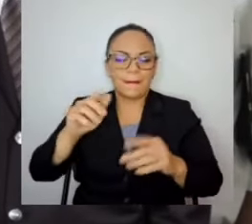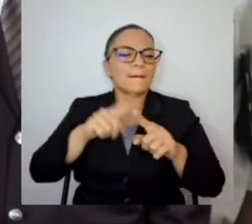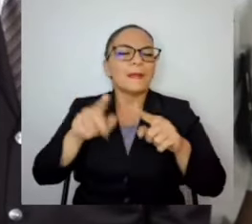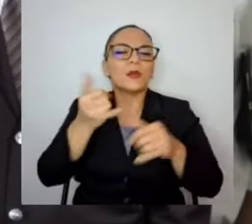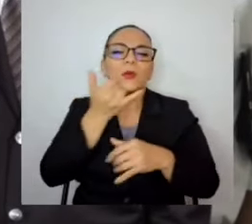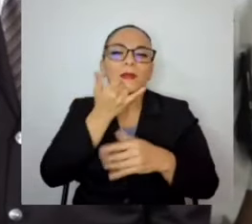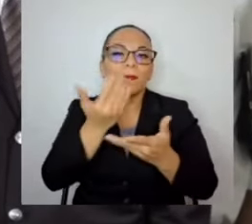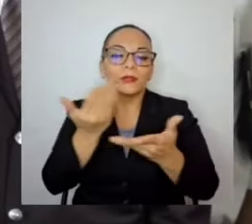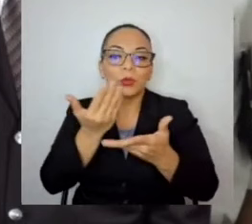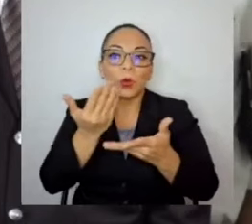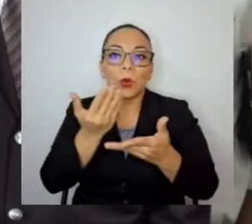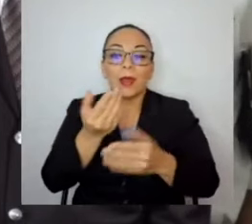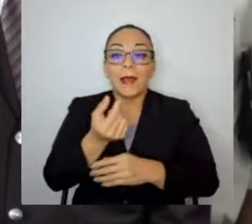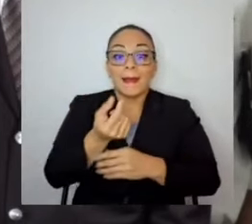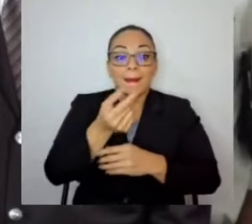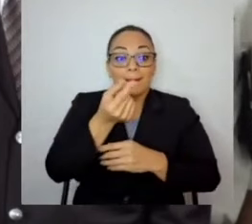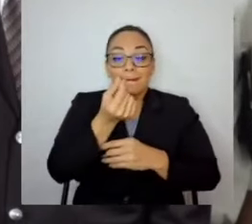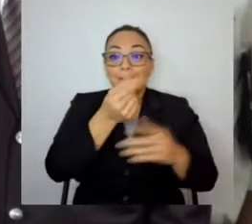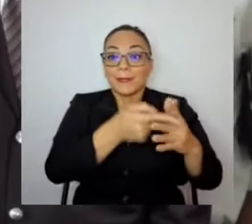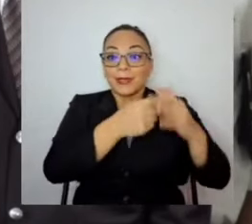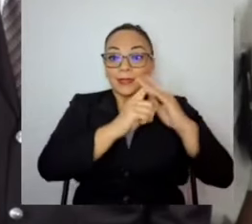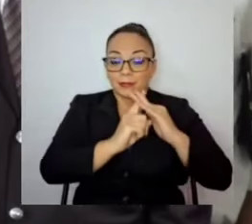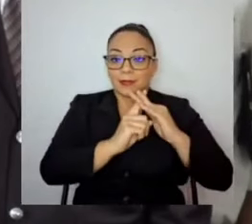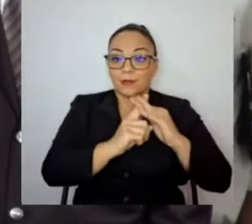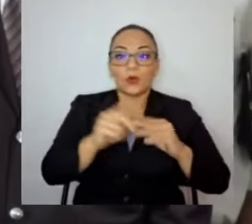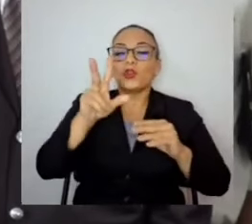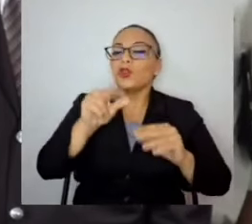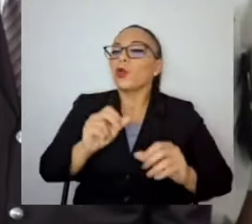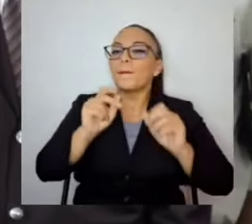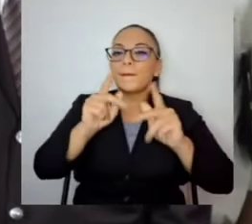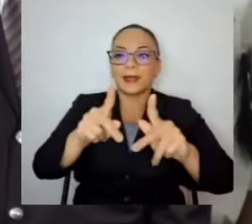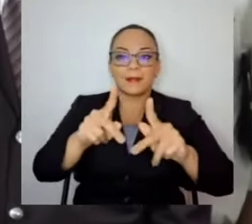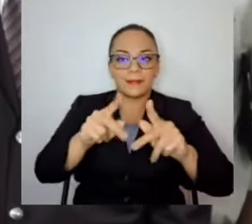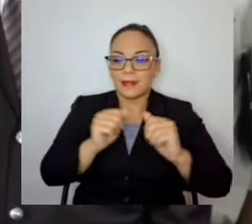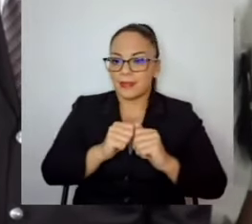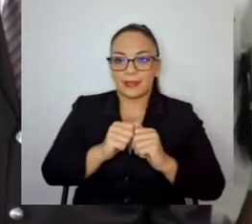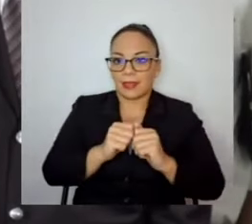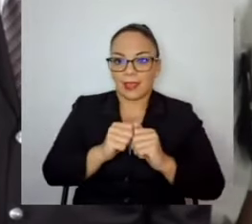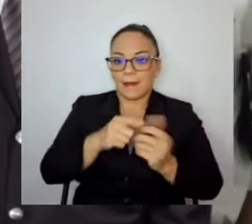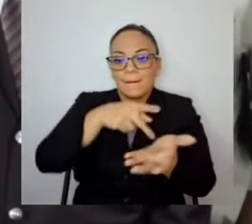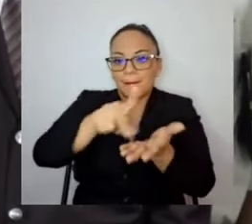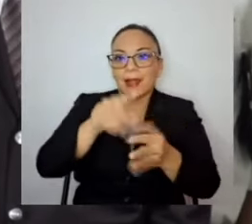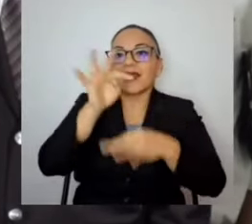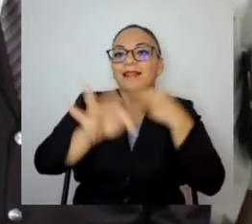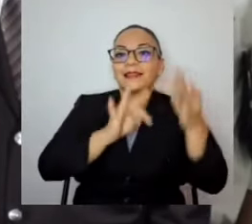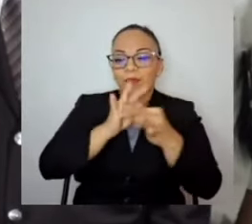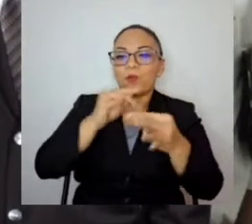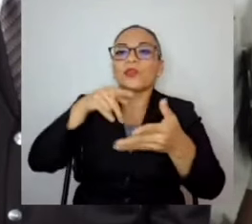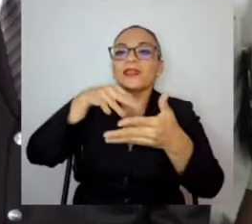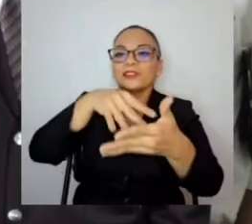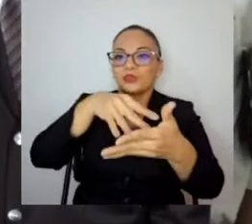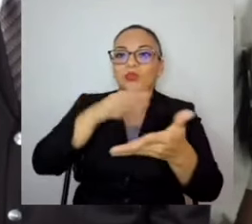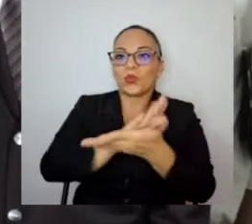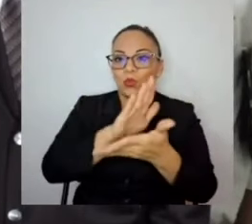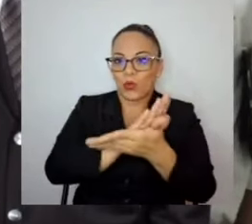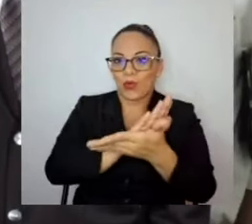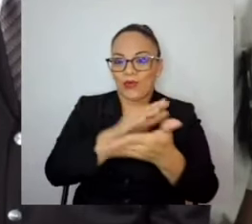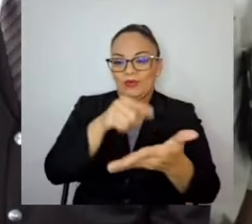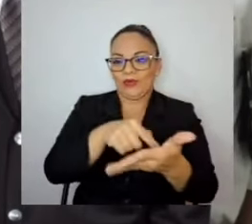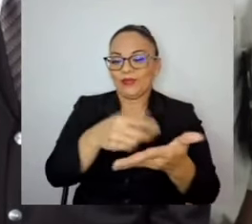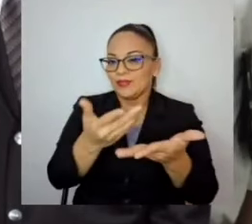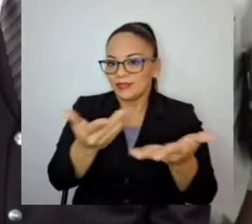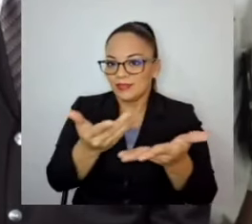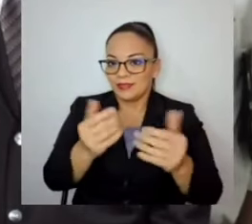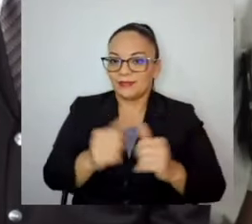permitía financiar o no permite financiar ese tipo de estudio. Entonces, ahí